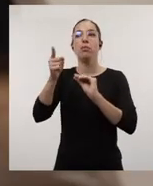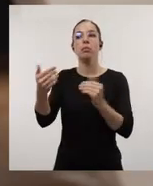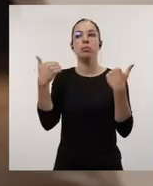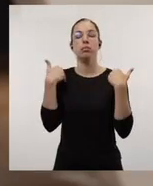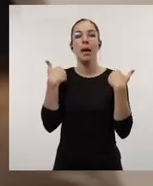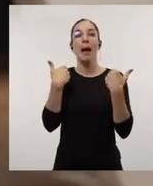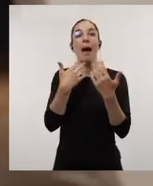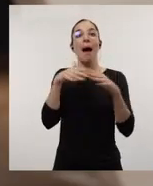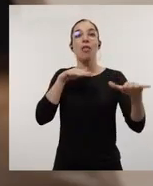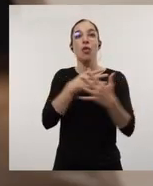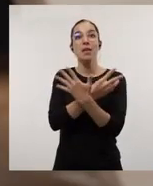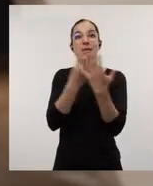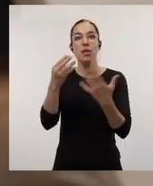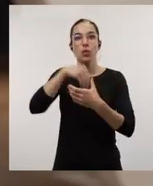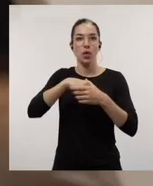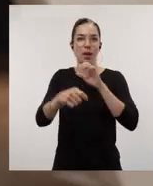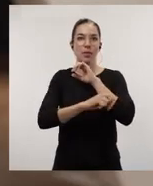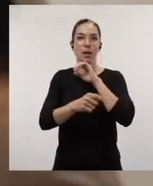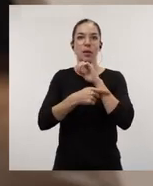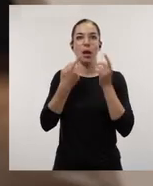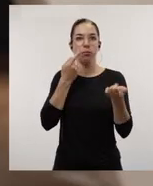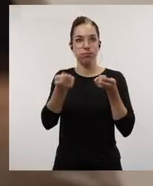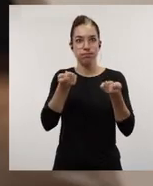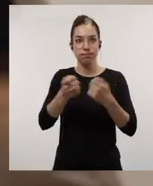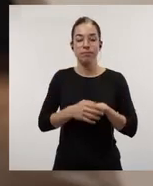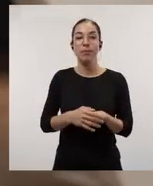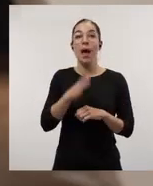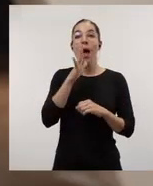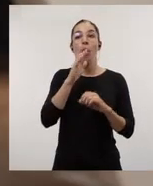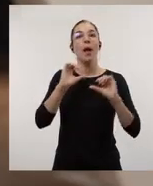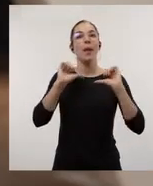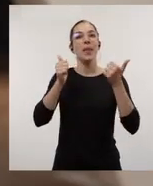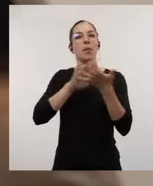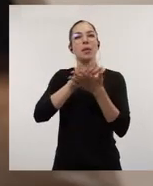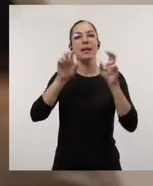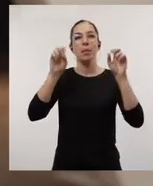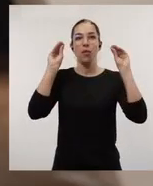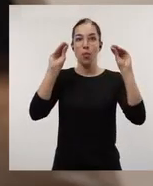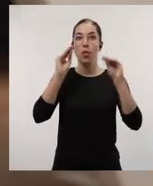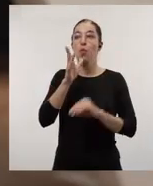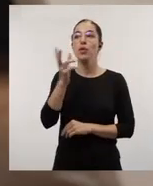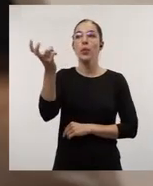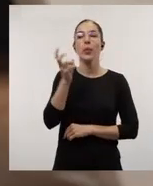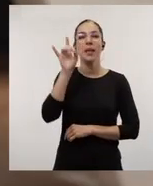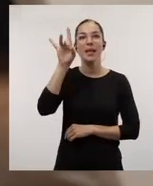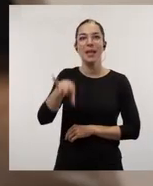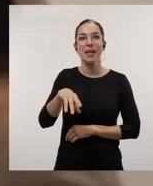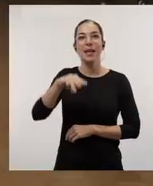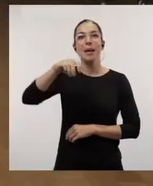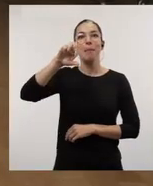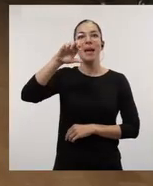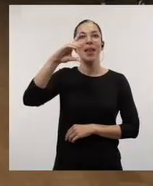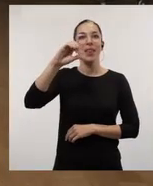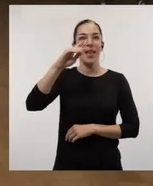acciones que conforman esta estrategia. Pero ahora sí vamos a empezar a hablar de formación y para eso estoy acompañada por